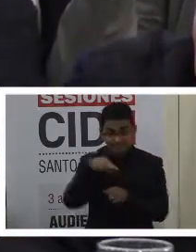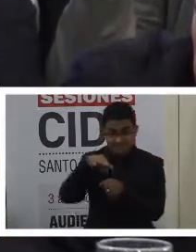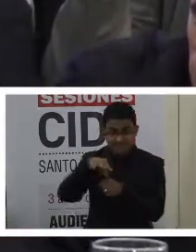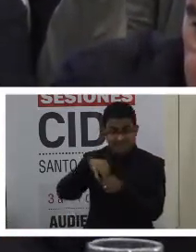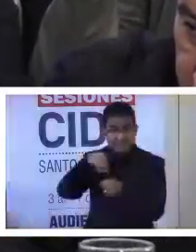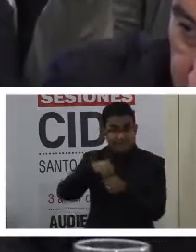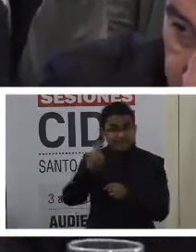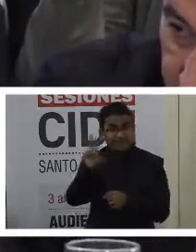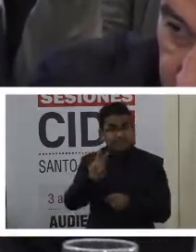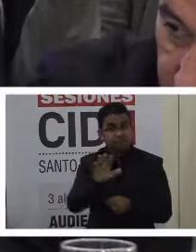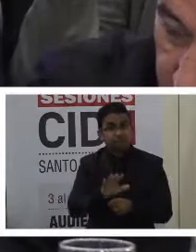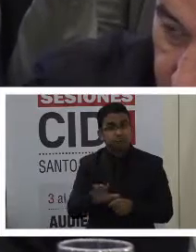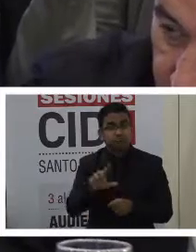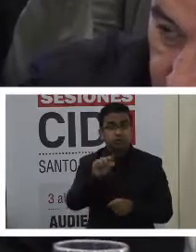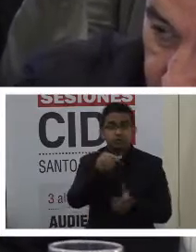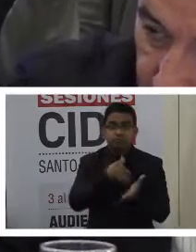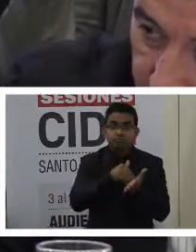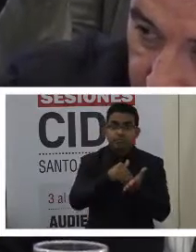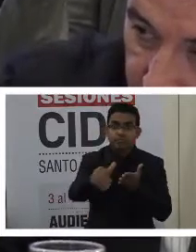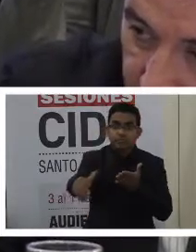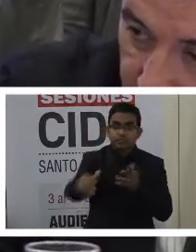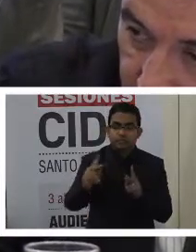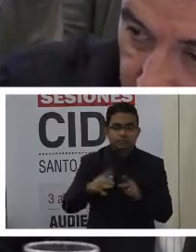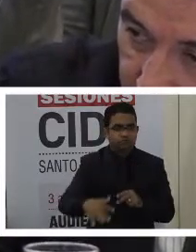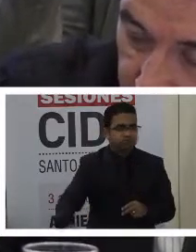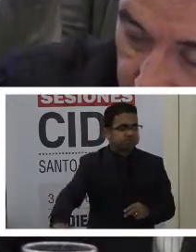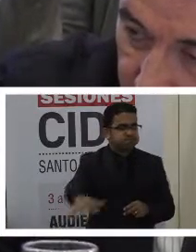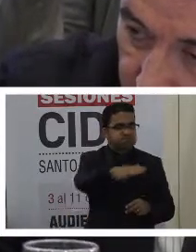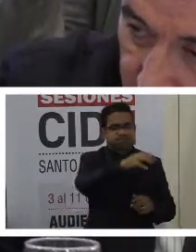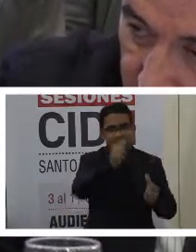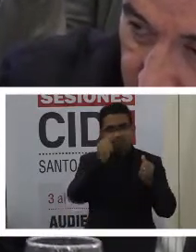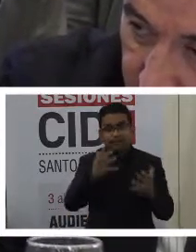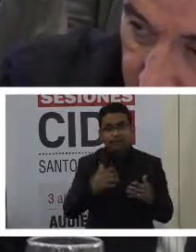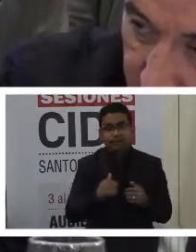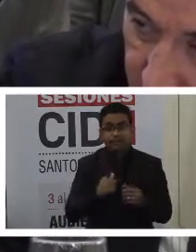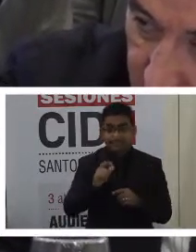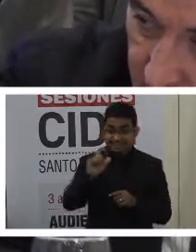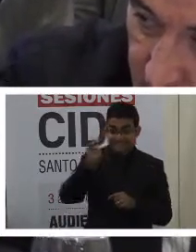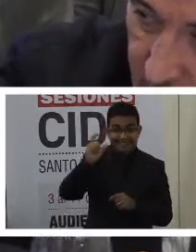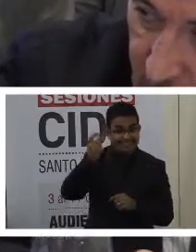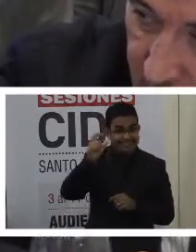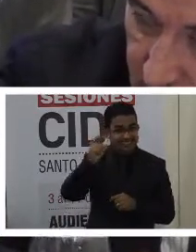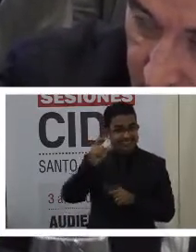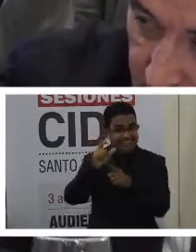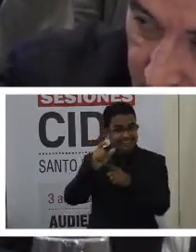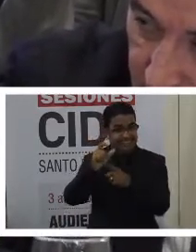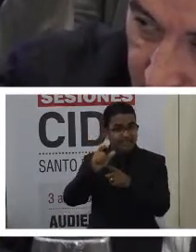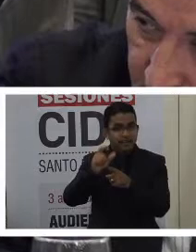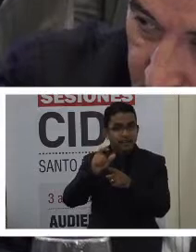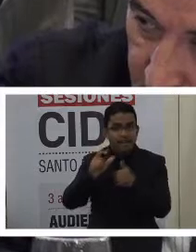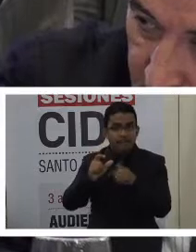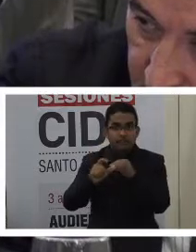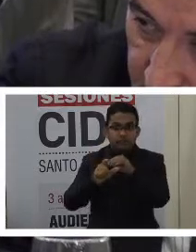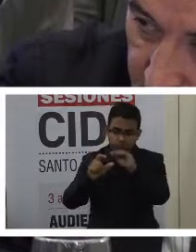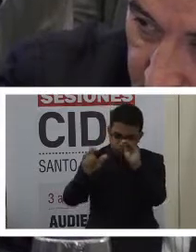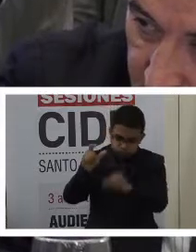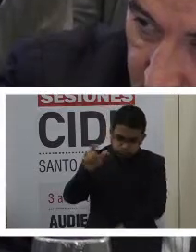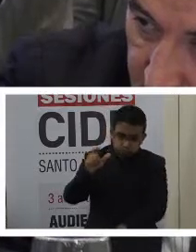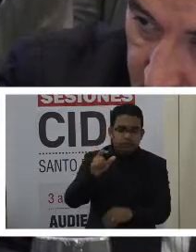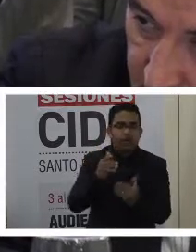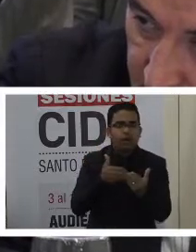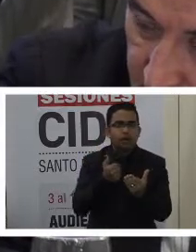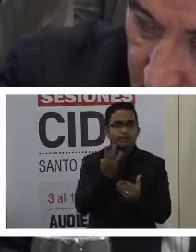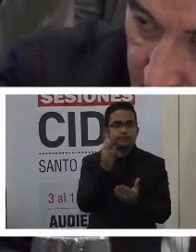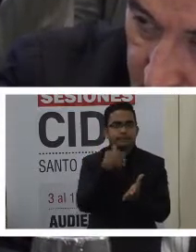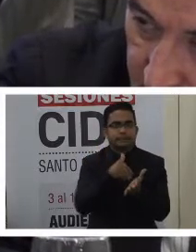Venezuela hay cerca de 20 millones de electores, ¿verdad? el carnet de la patria tiene registrado casi 17 millones de